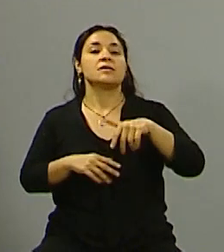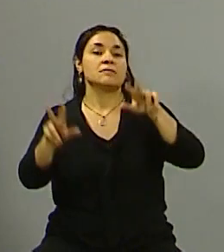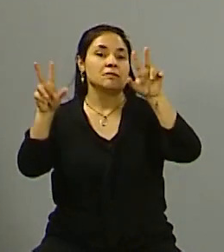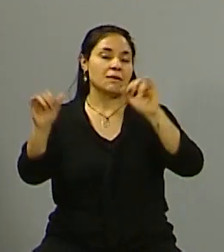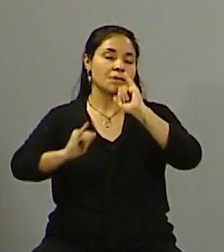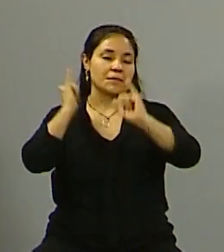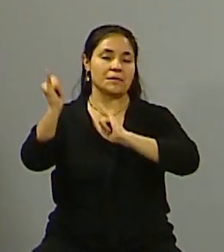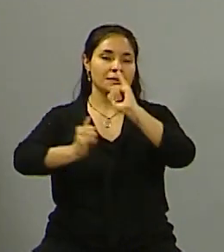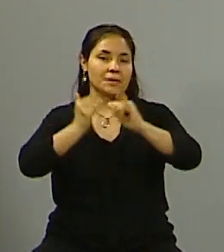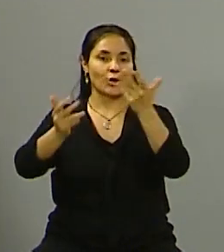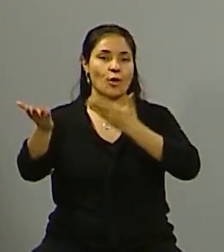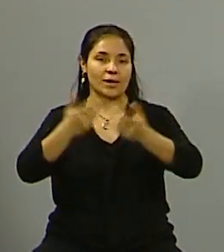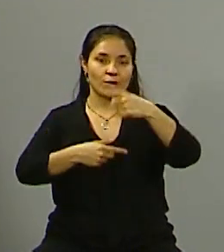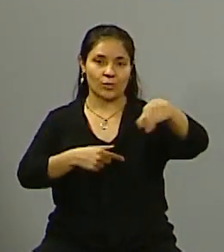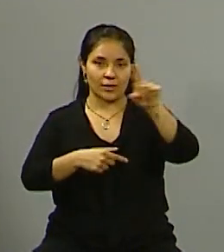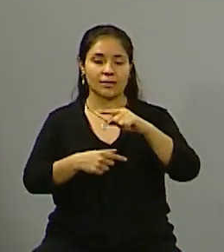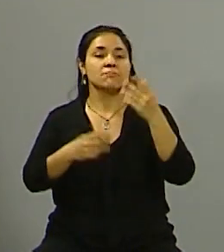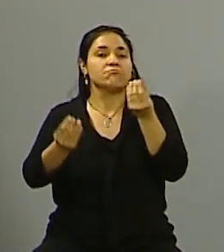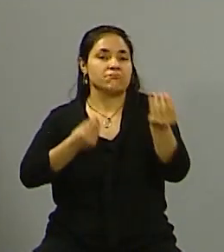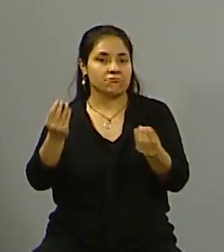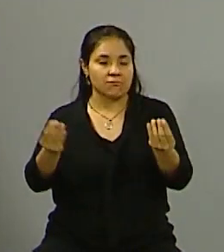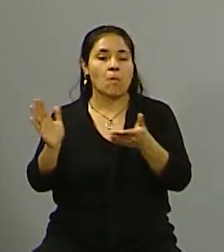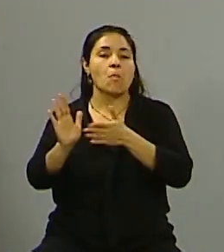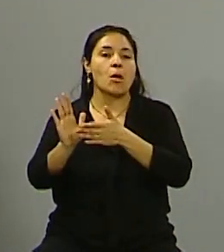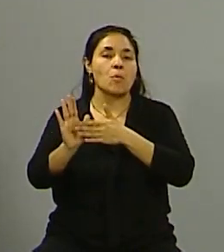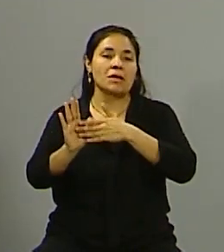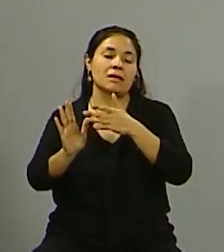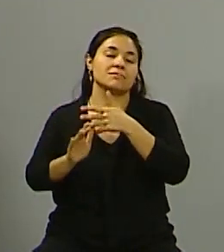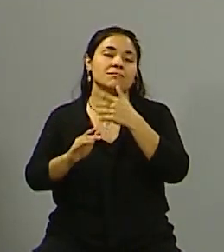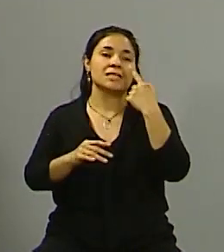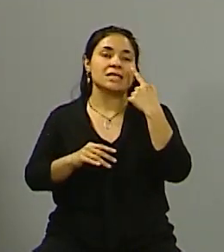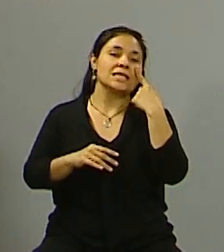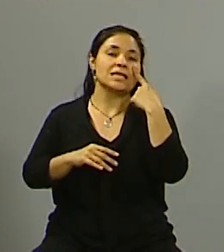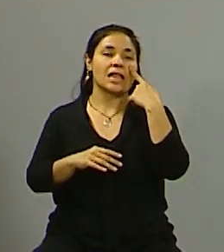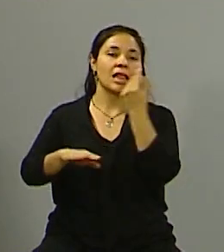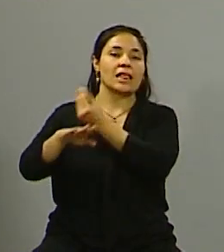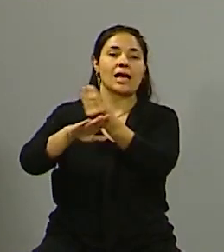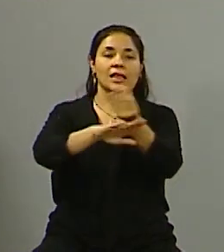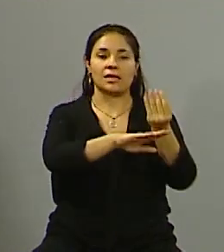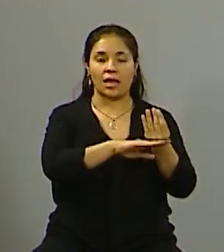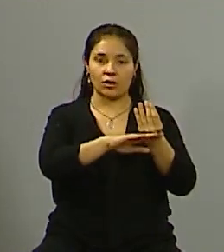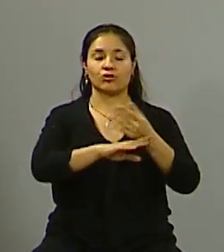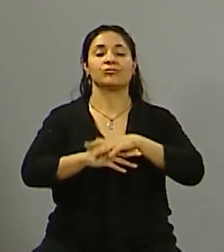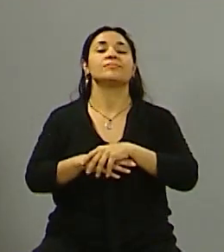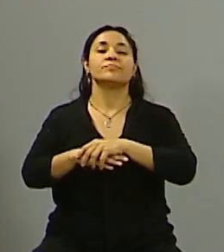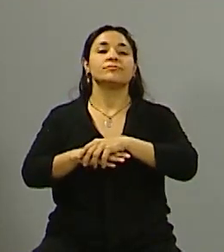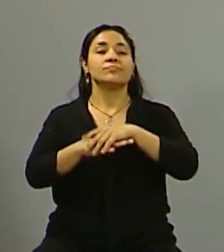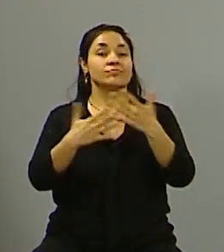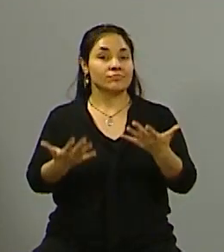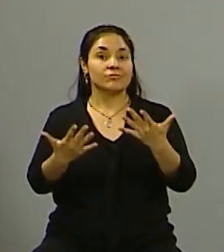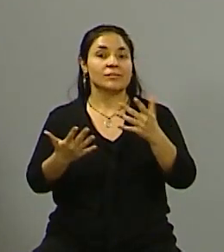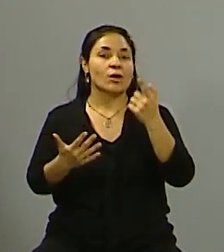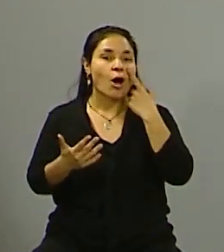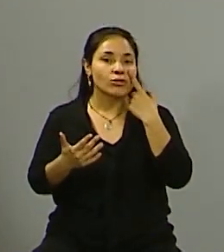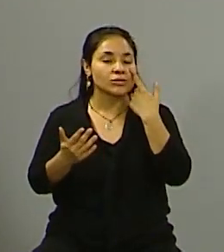vamos a conocer propuestas de candidatos a intendentes de distintos municipios de El Gran Mendoza. Es un placer poder conocer